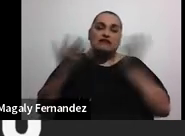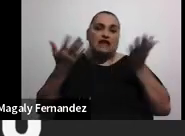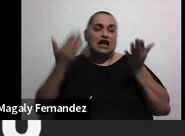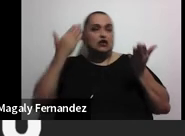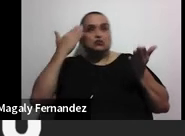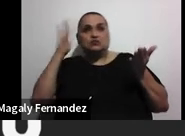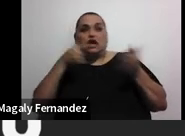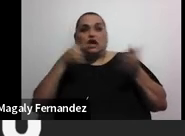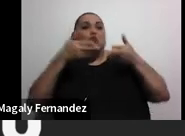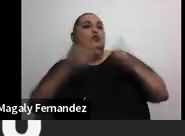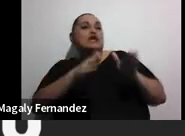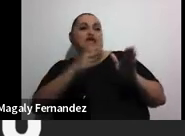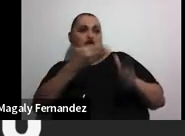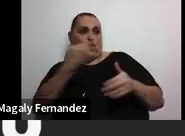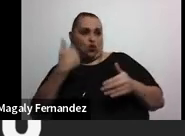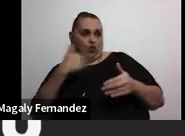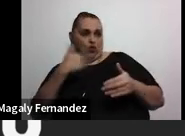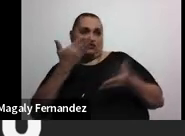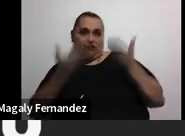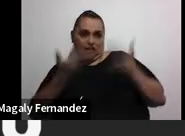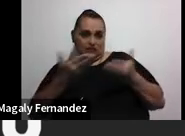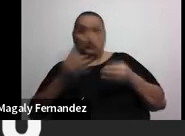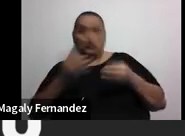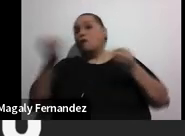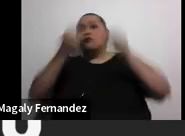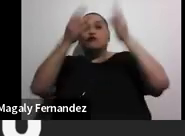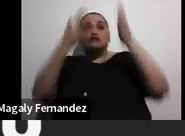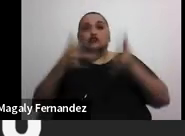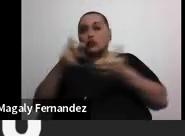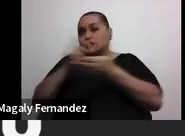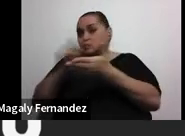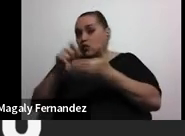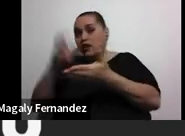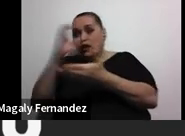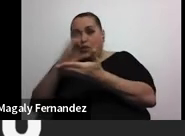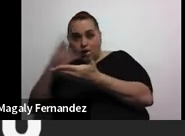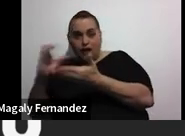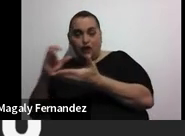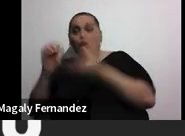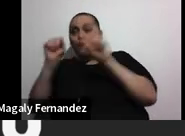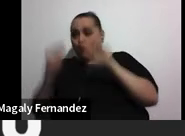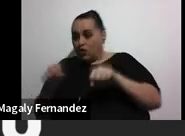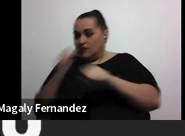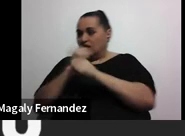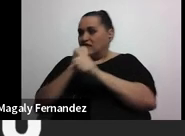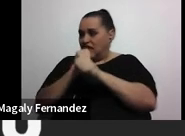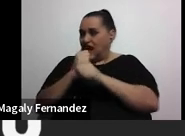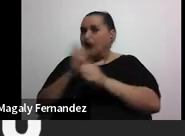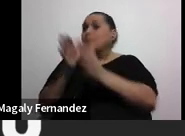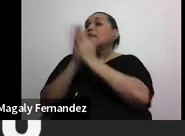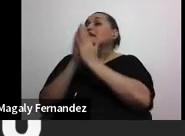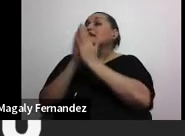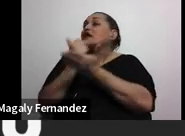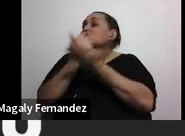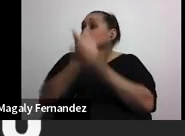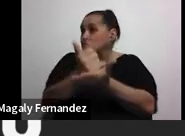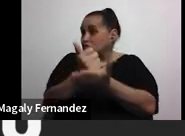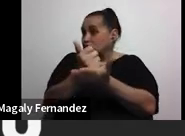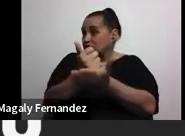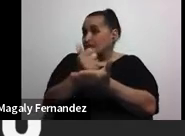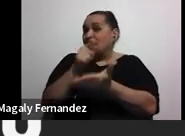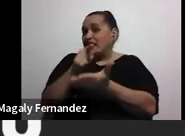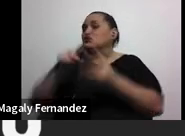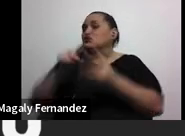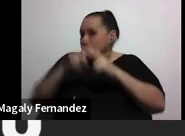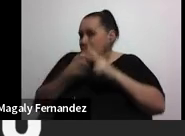un hijo por ejemplo hablar con con el profesor de la escuela o del colegio para poder trabajar esto pedir ayuda eso puede ser una cosa que se pueda